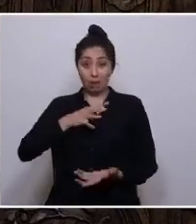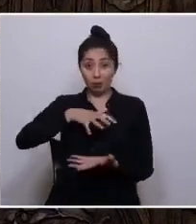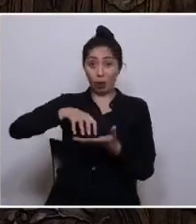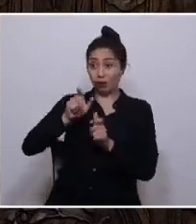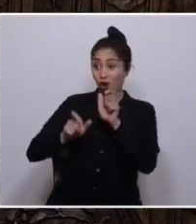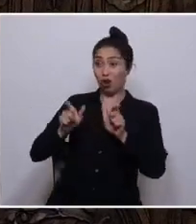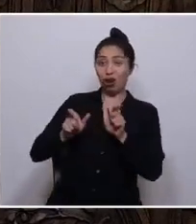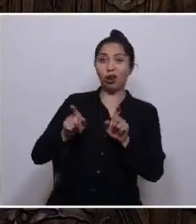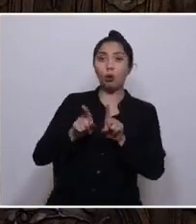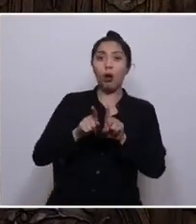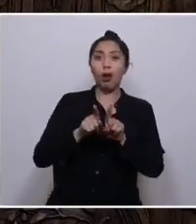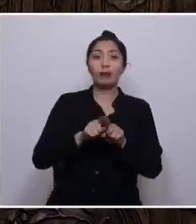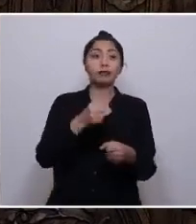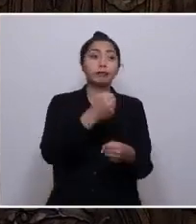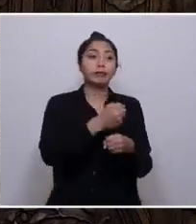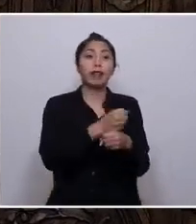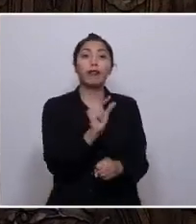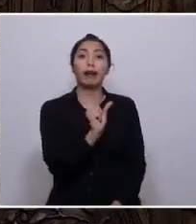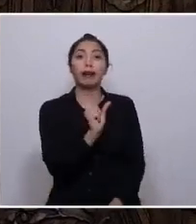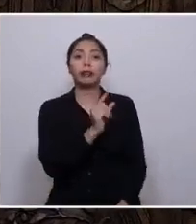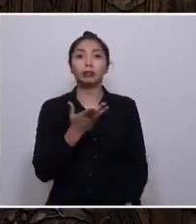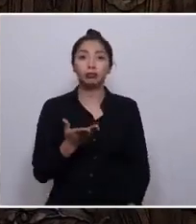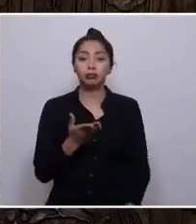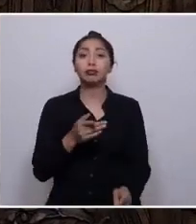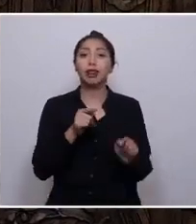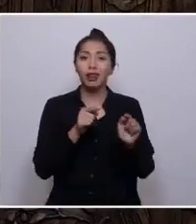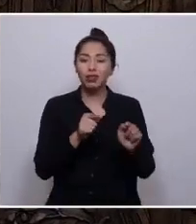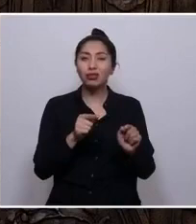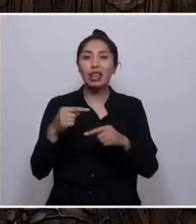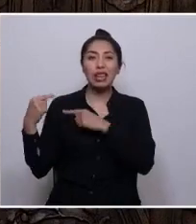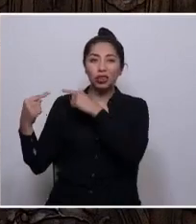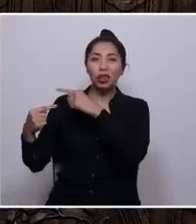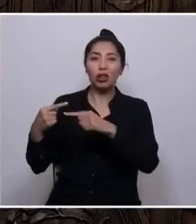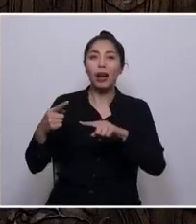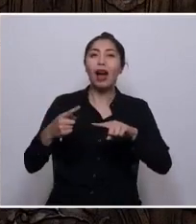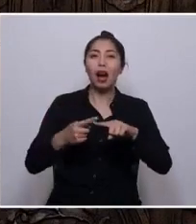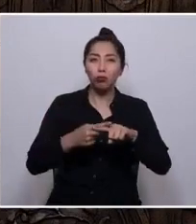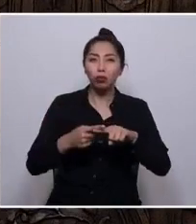compartimos esa historia con los salitredos, de abuso y despojo.